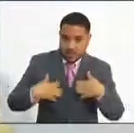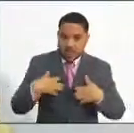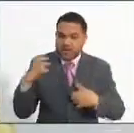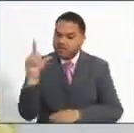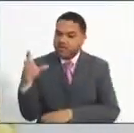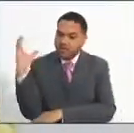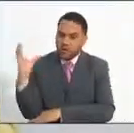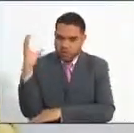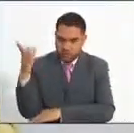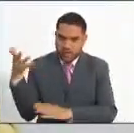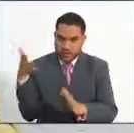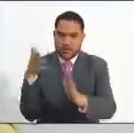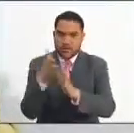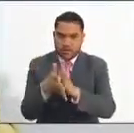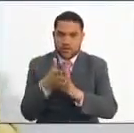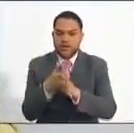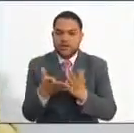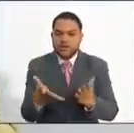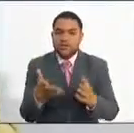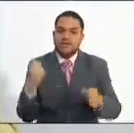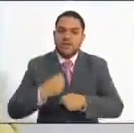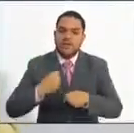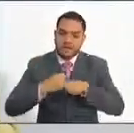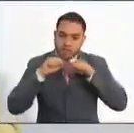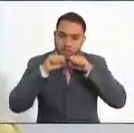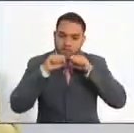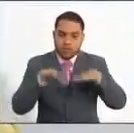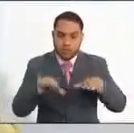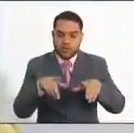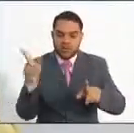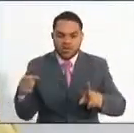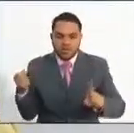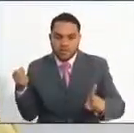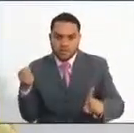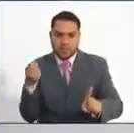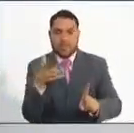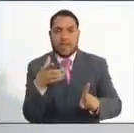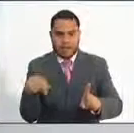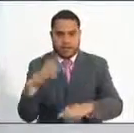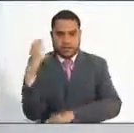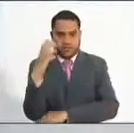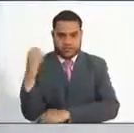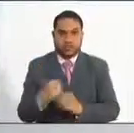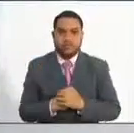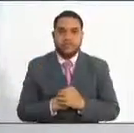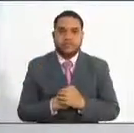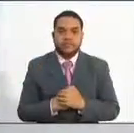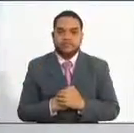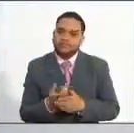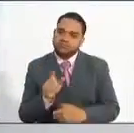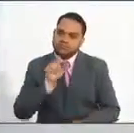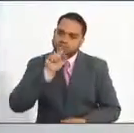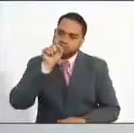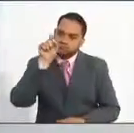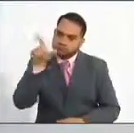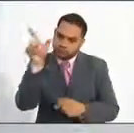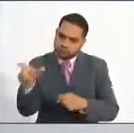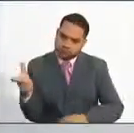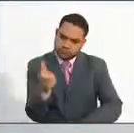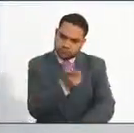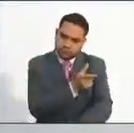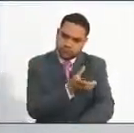colombianos en este tema de convocatorias de empleo público por mérito y su impacto en el país. Señor comisionado, una de las preguntas que hemos